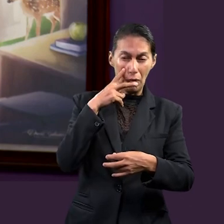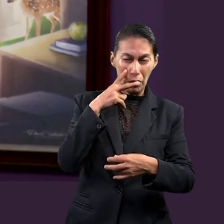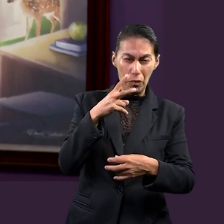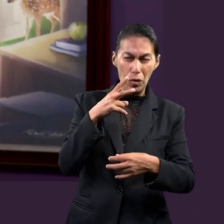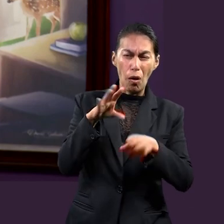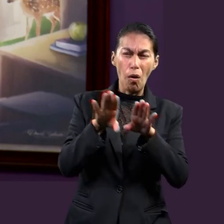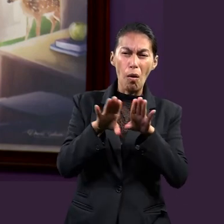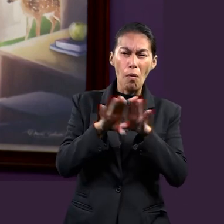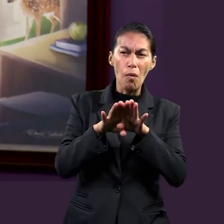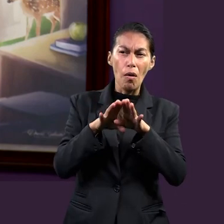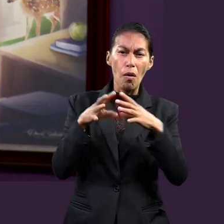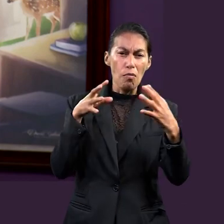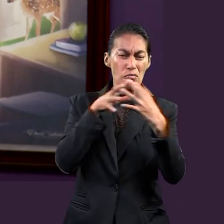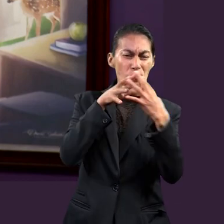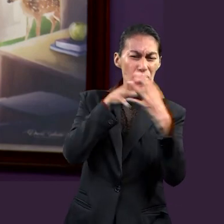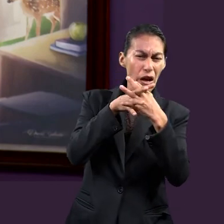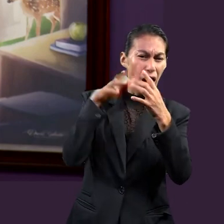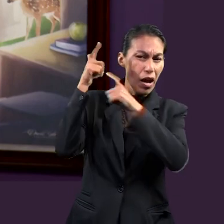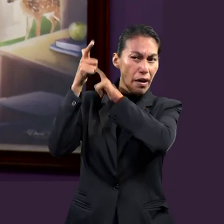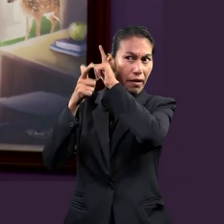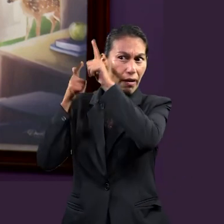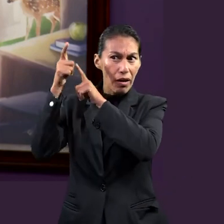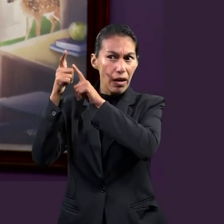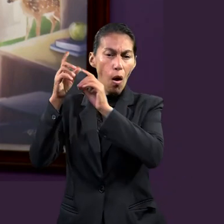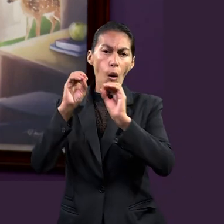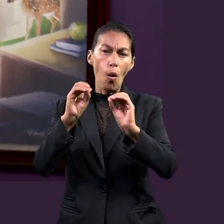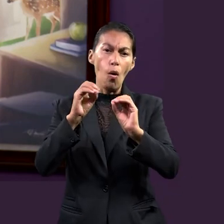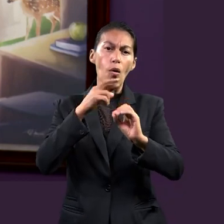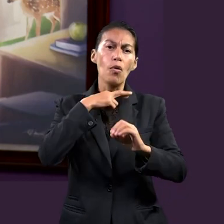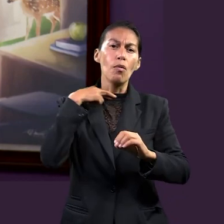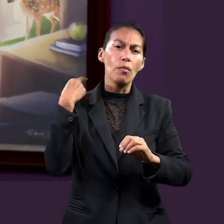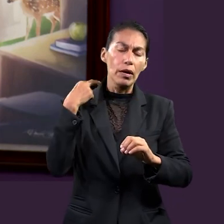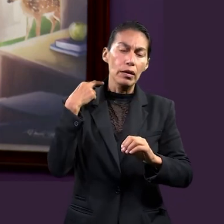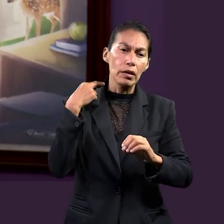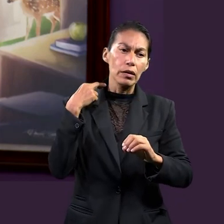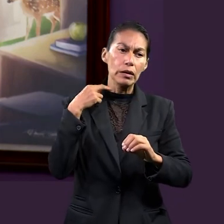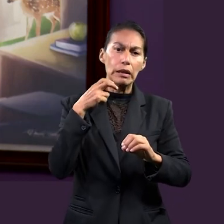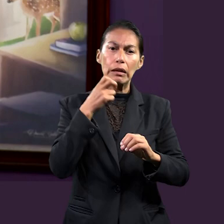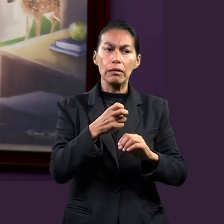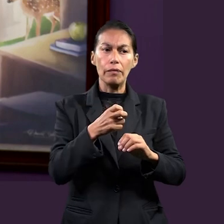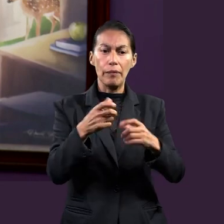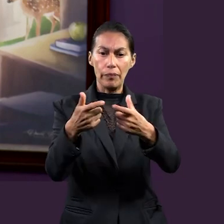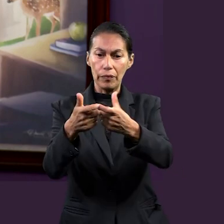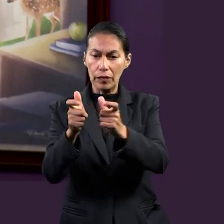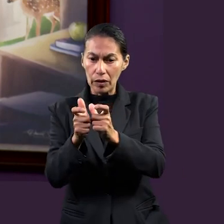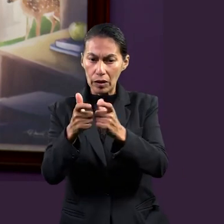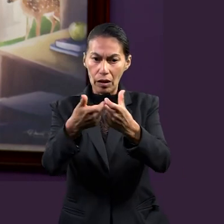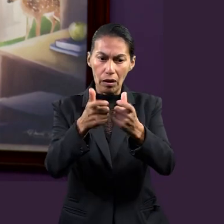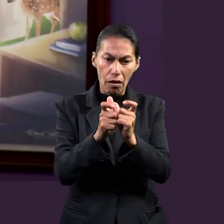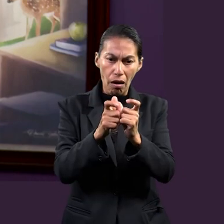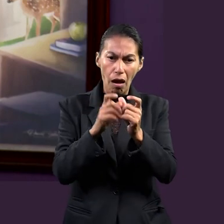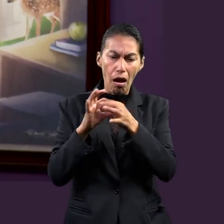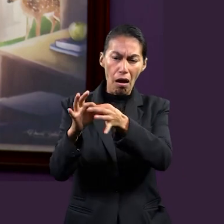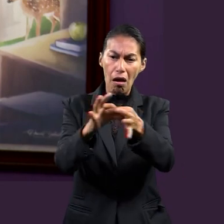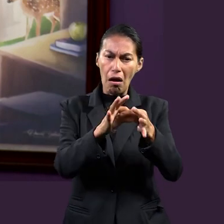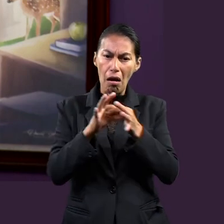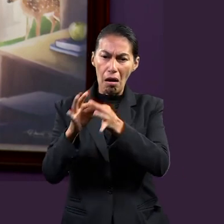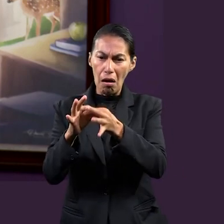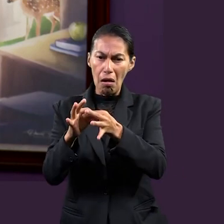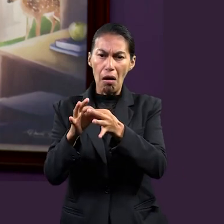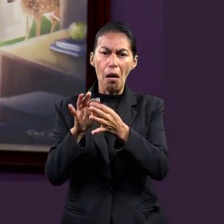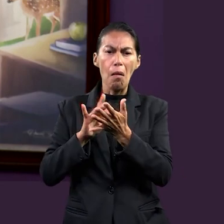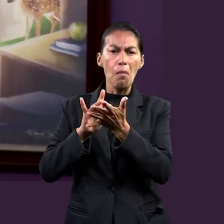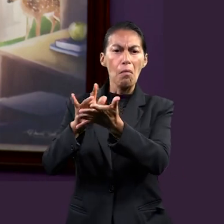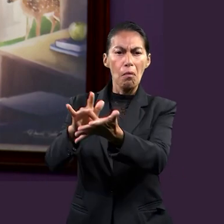cosmovisión de las guerras griegas o romanas, siempre tienen un rasgo sobresaliente. La cooperación.